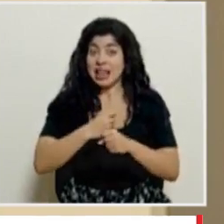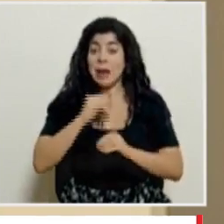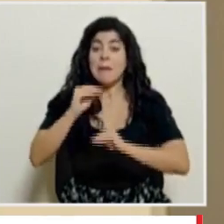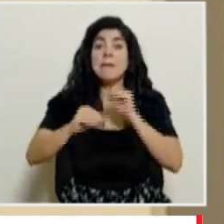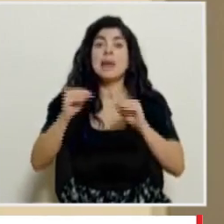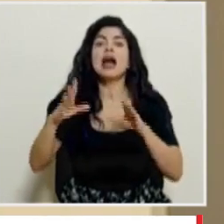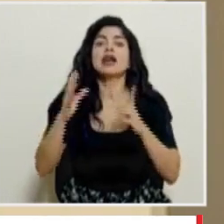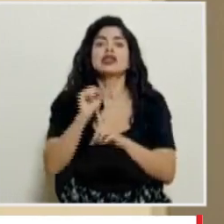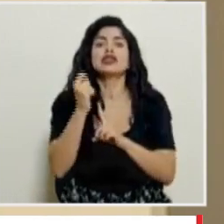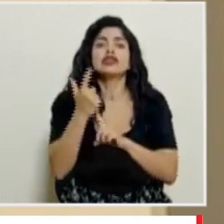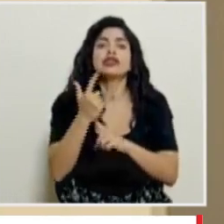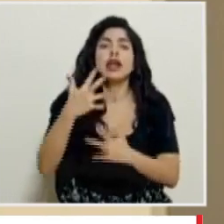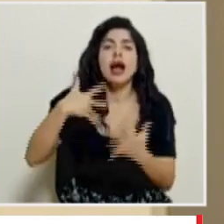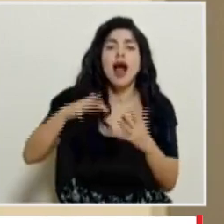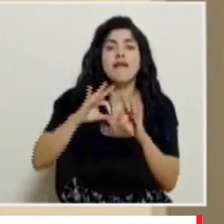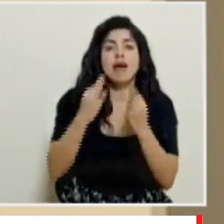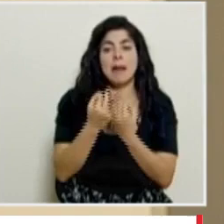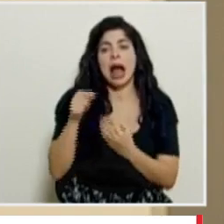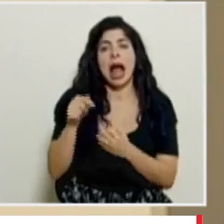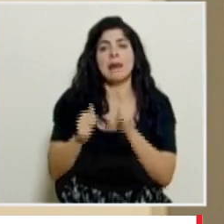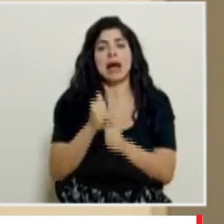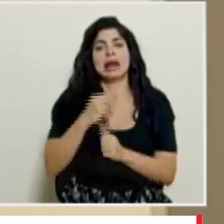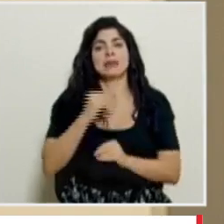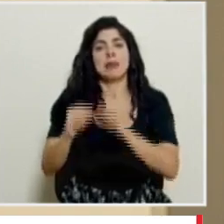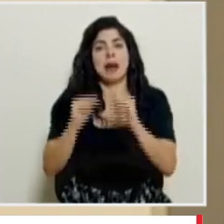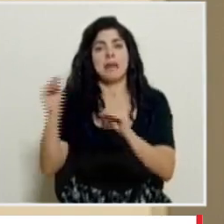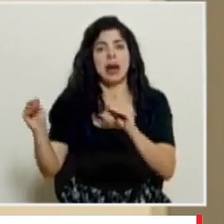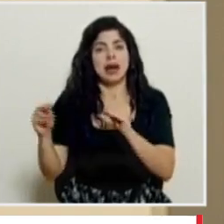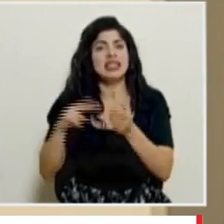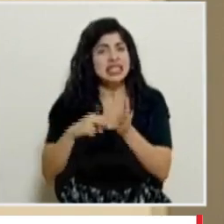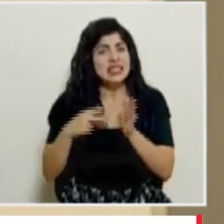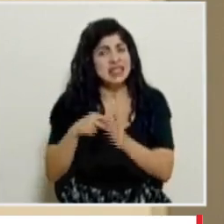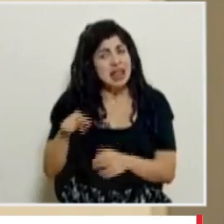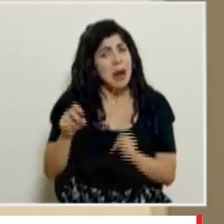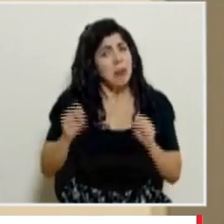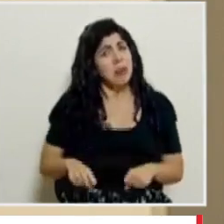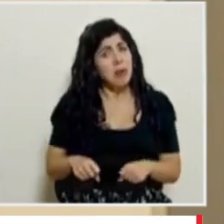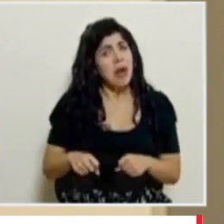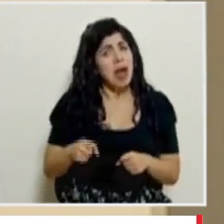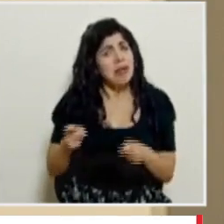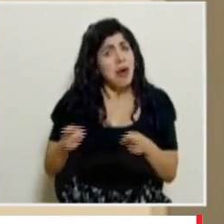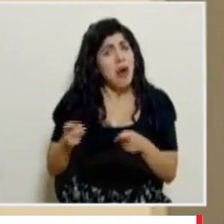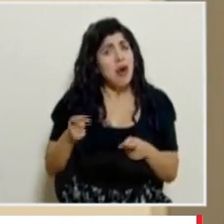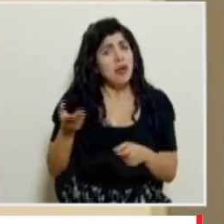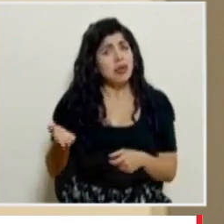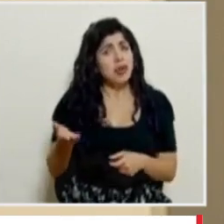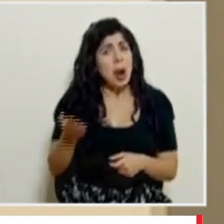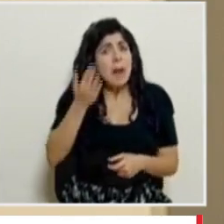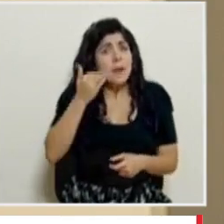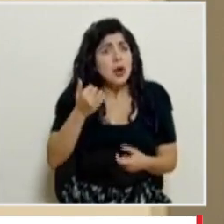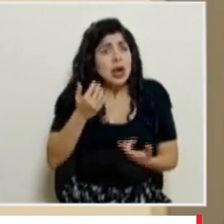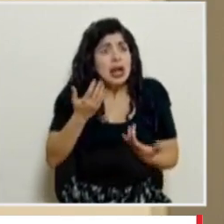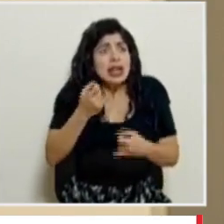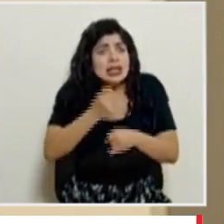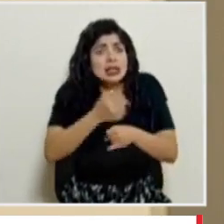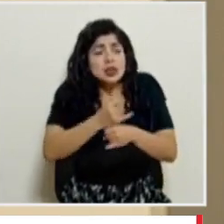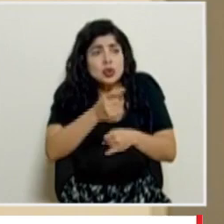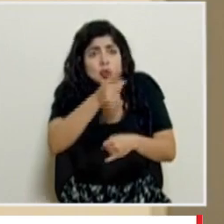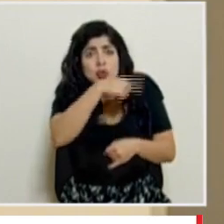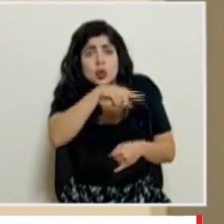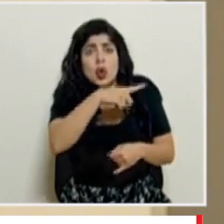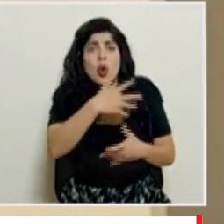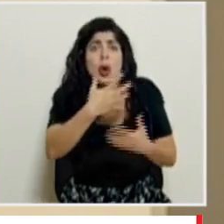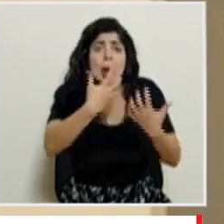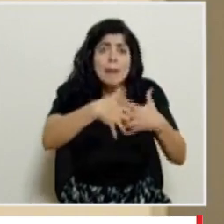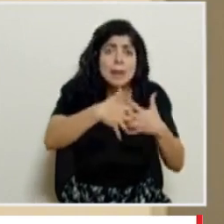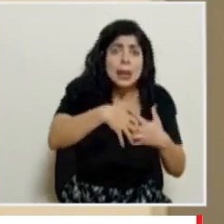las actividades sociales y familiares y eso significa que podemos tomar el control porque ya hay una parte de la institucionalidad de